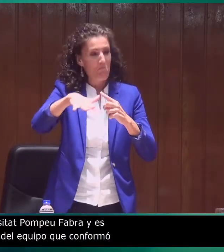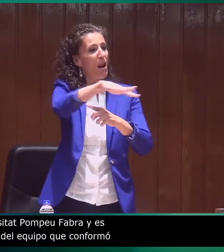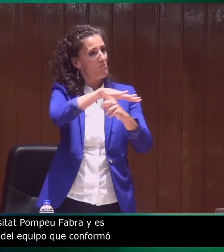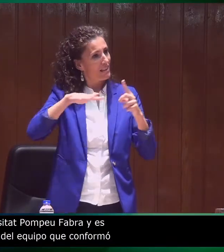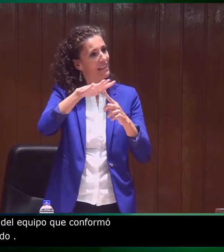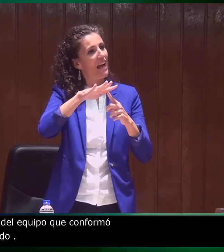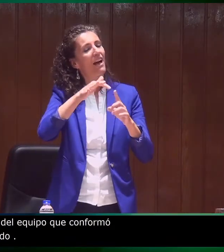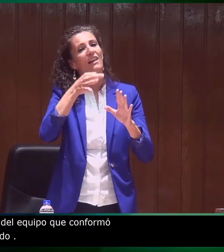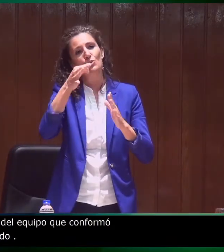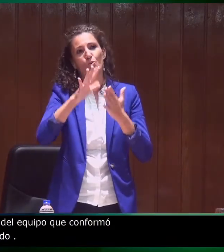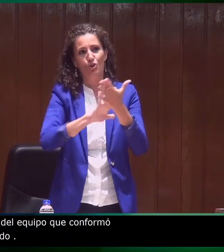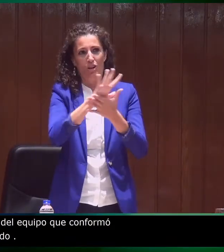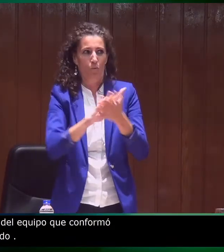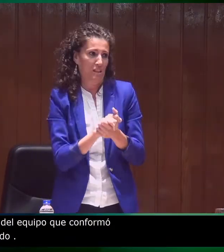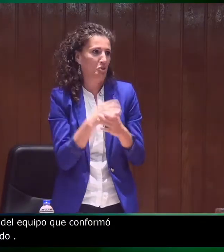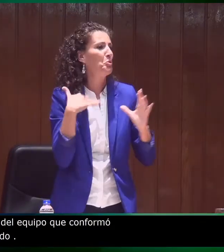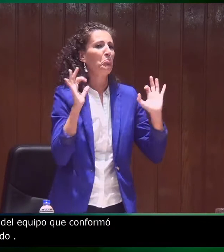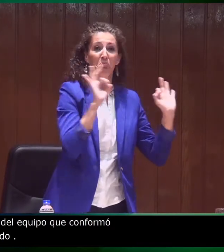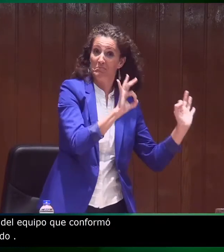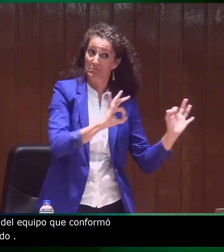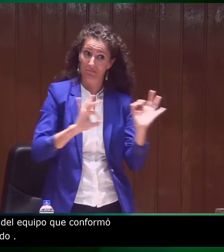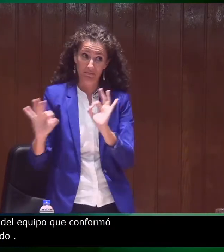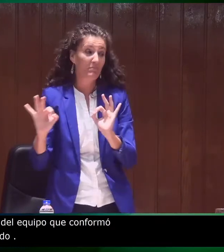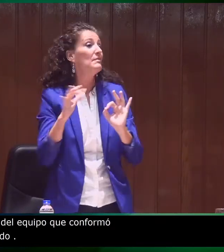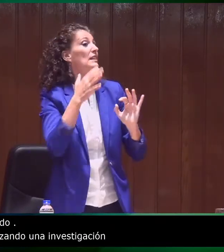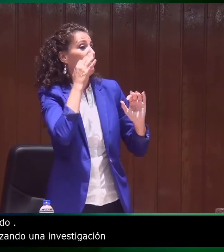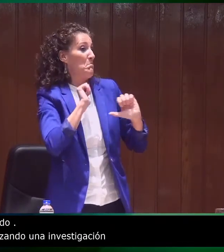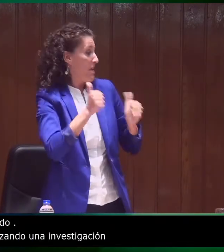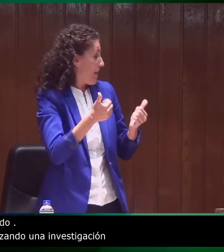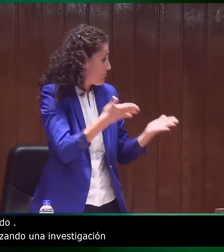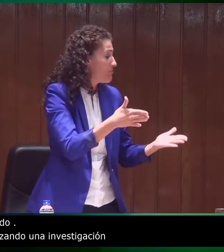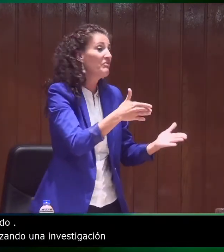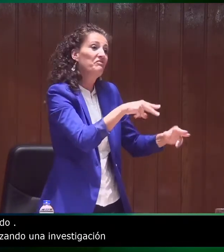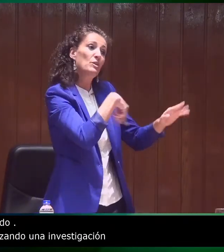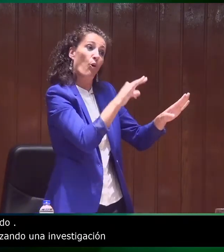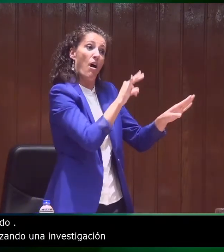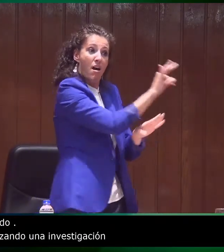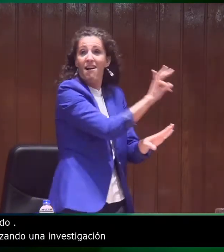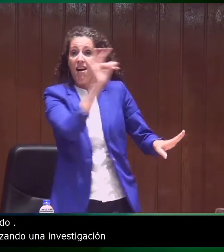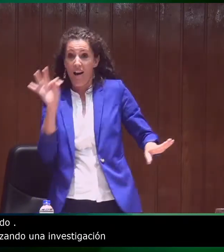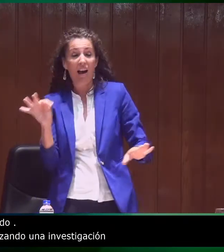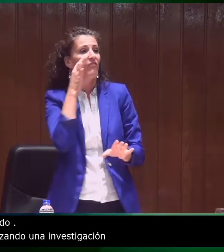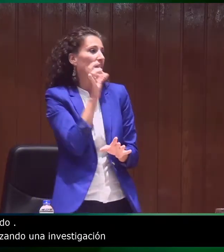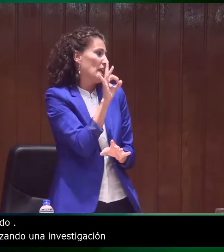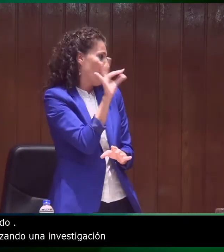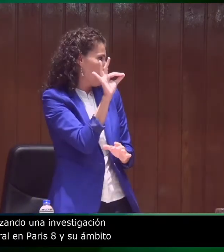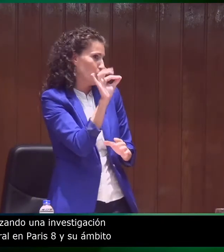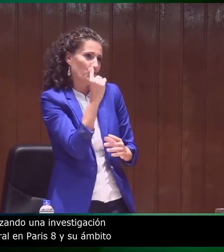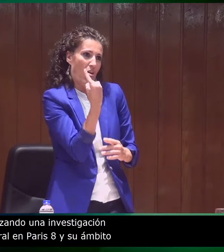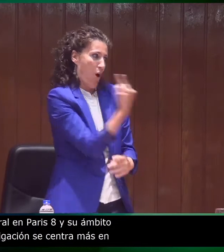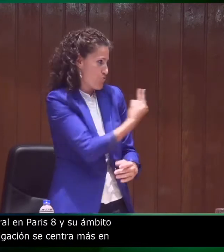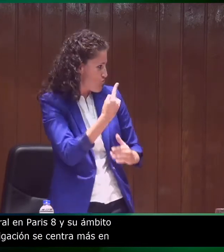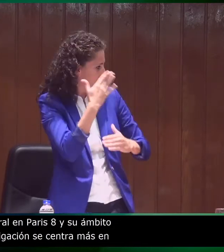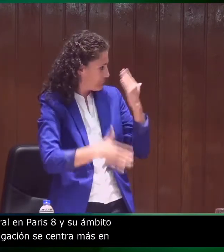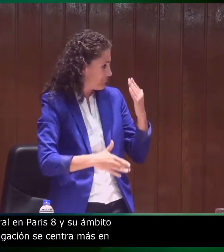en lo que es la semántica y la pragmática en el discurso de la lengua de signos española. Bien, hechas las presentaciones, daremos paso en primer